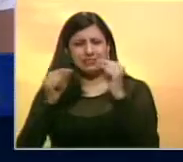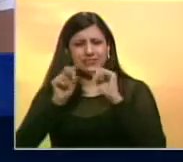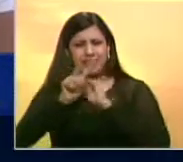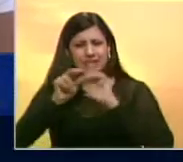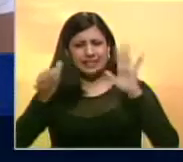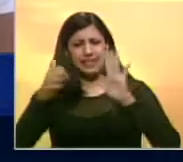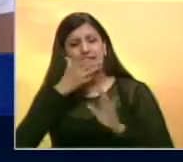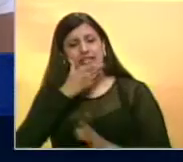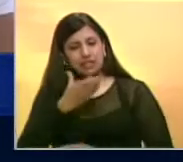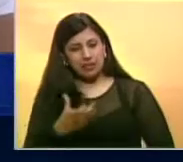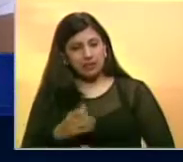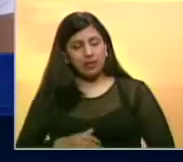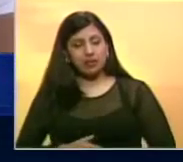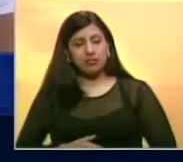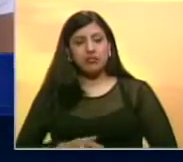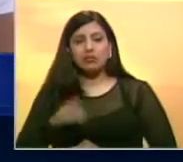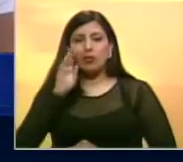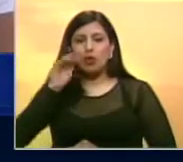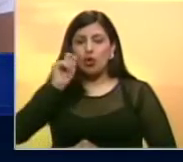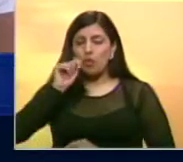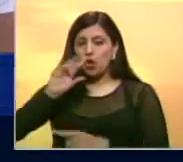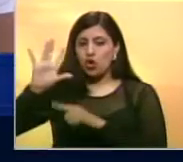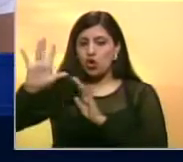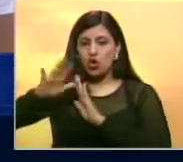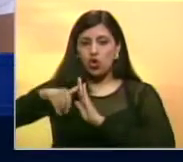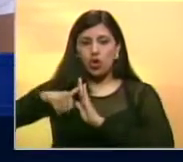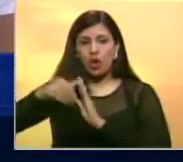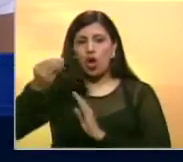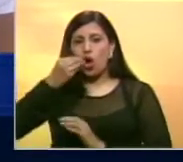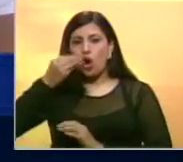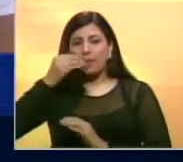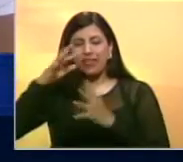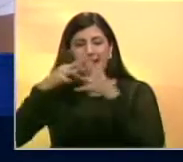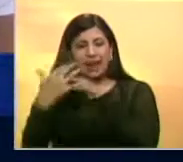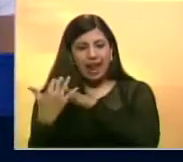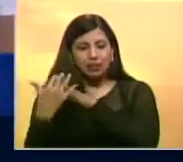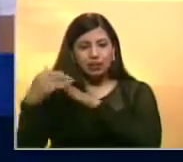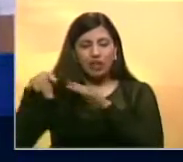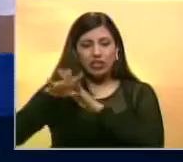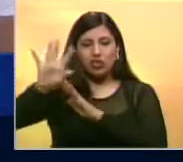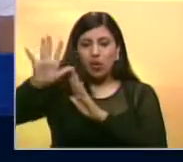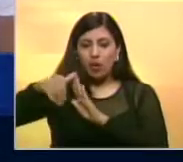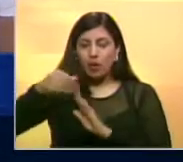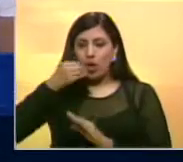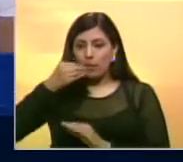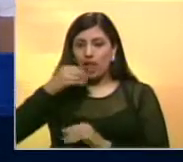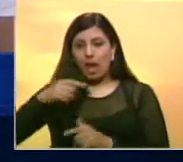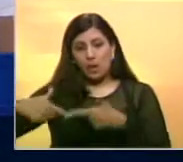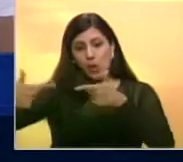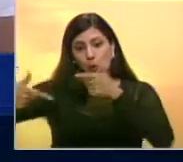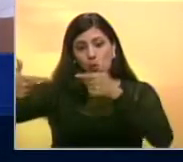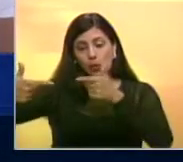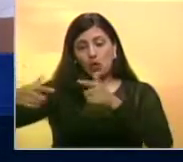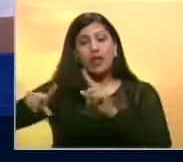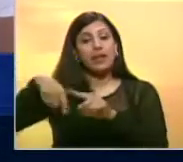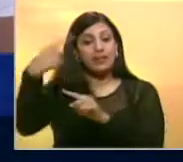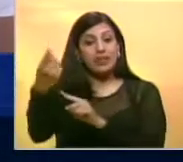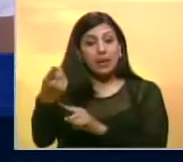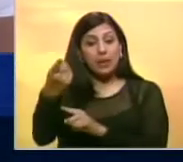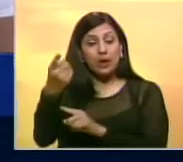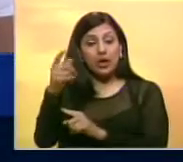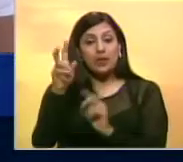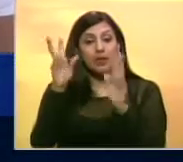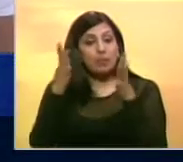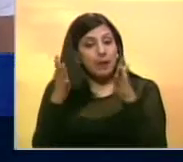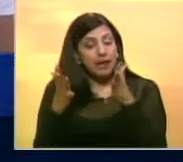26 de diciembre y porque el chamo lo robó a él le robó unas comidas en el rancho y quedó eso bueno vamos a decir que supuestamente